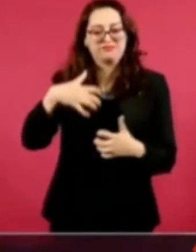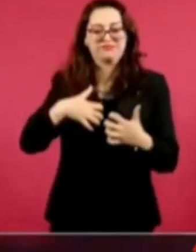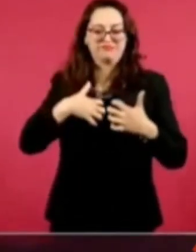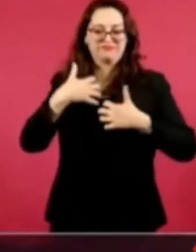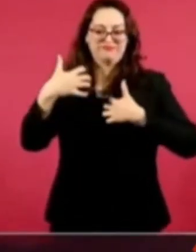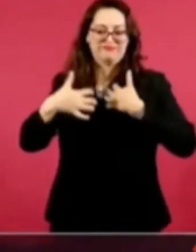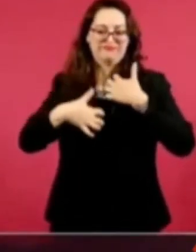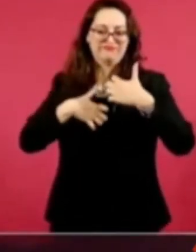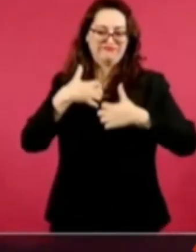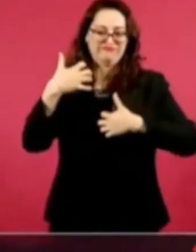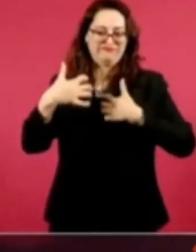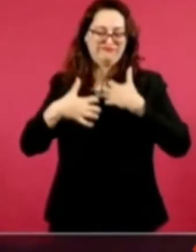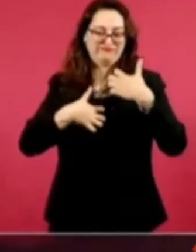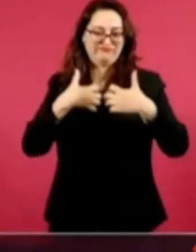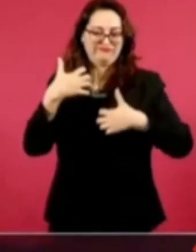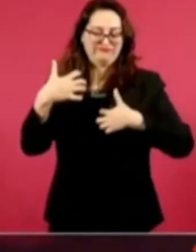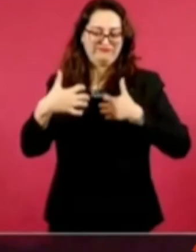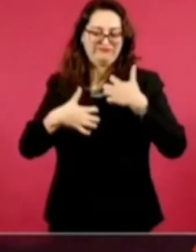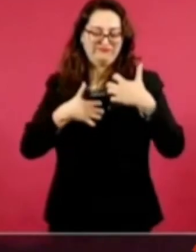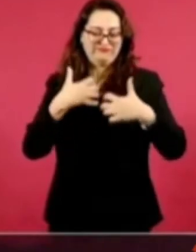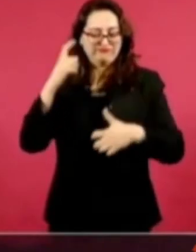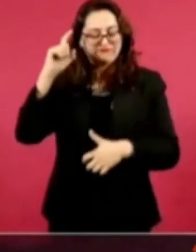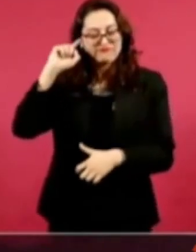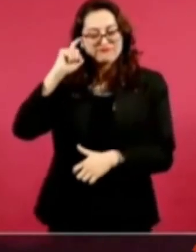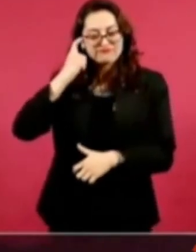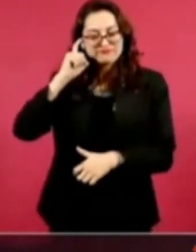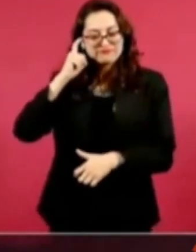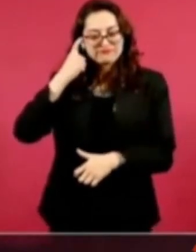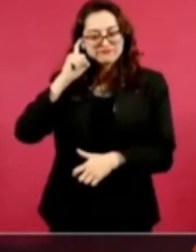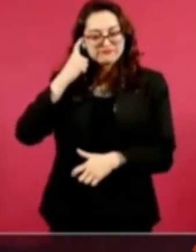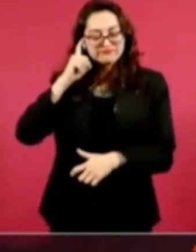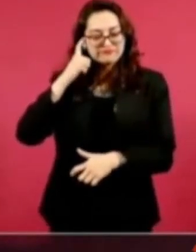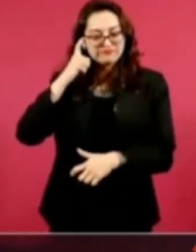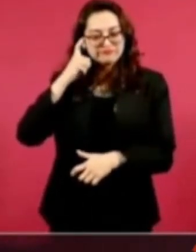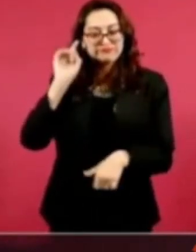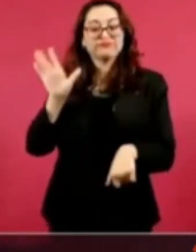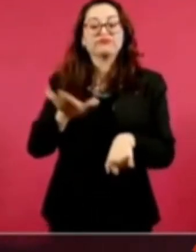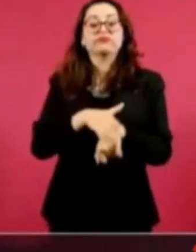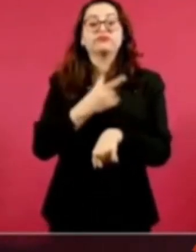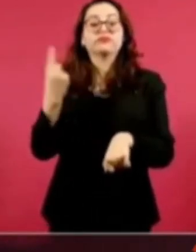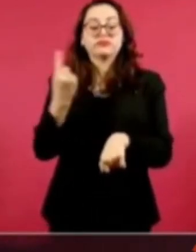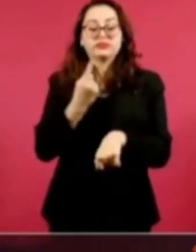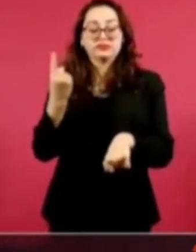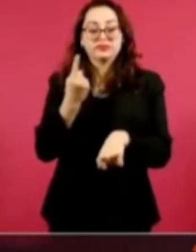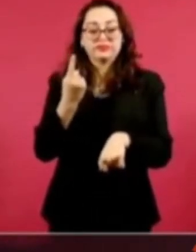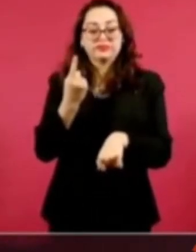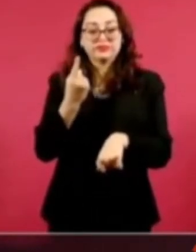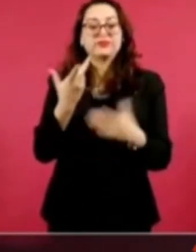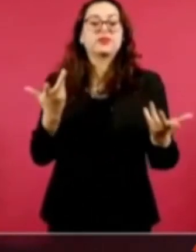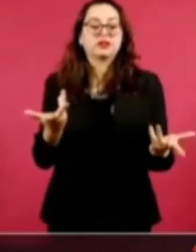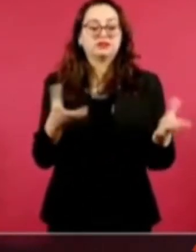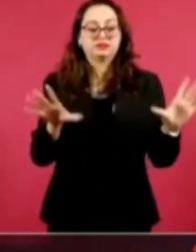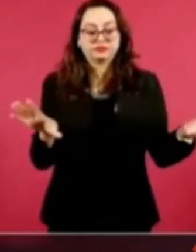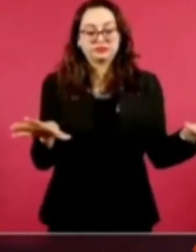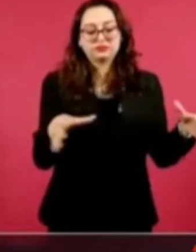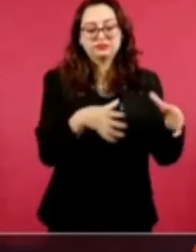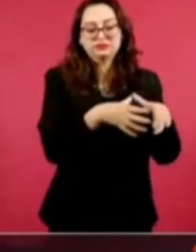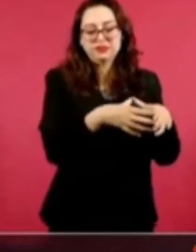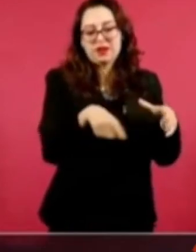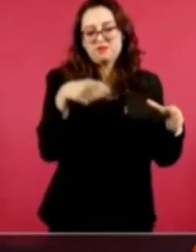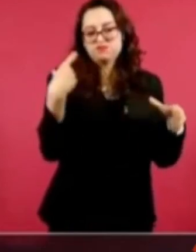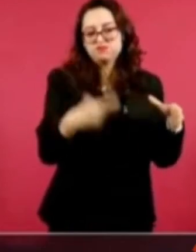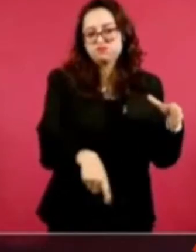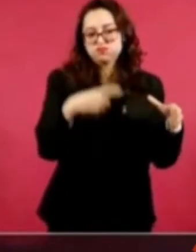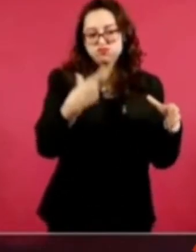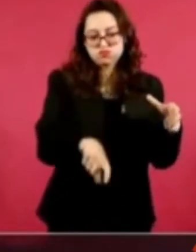de la oligarquía de los que se beneficiaban